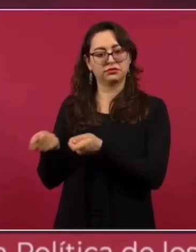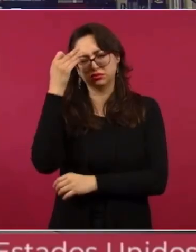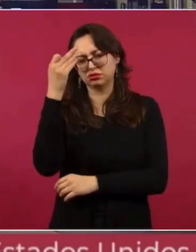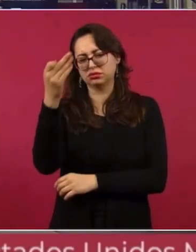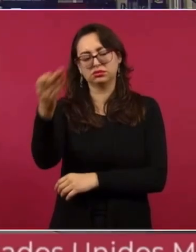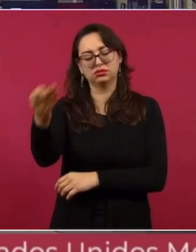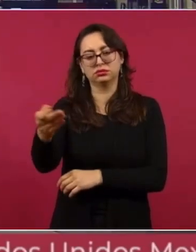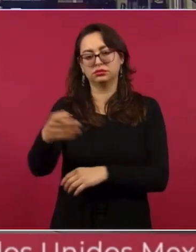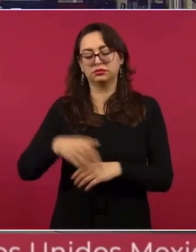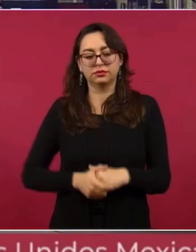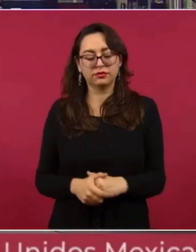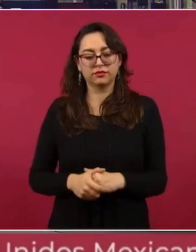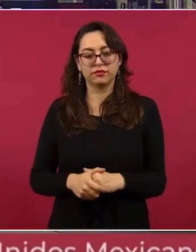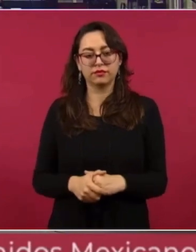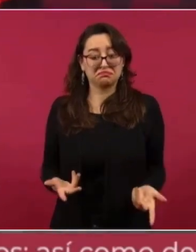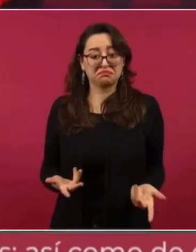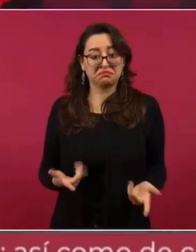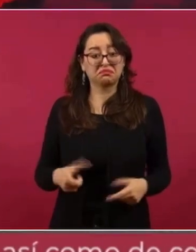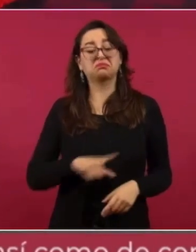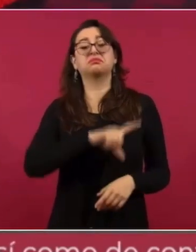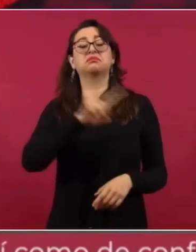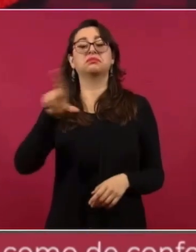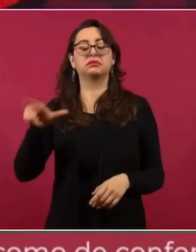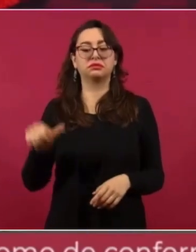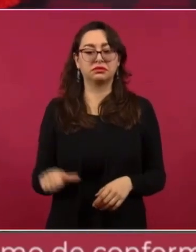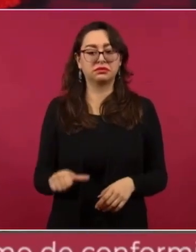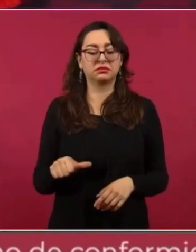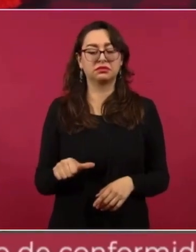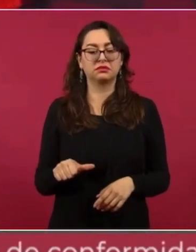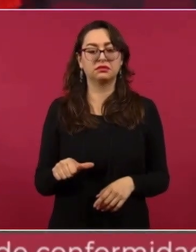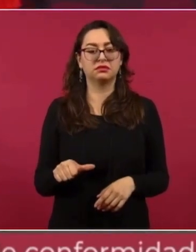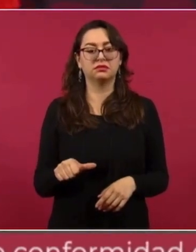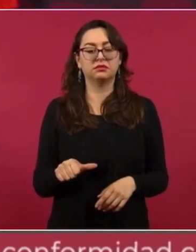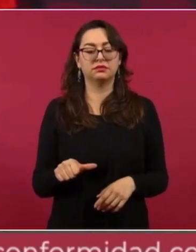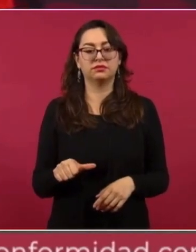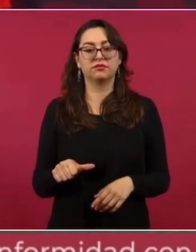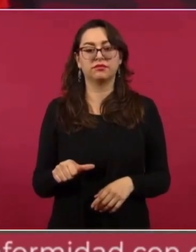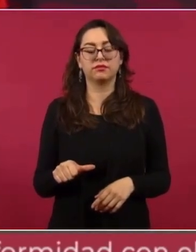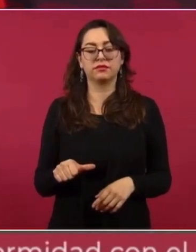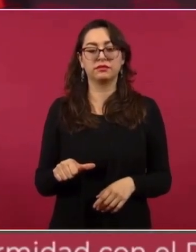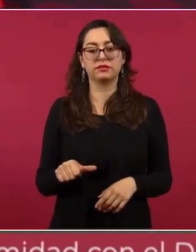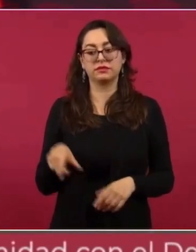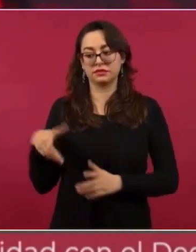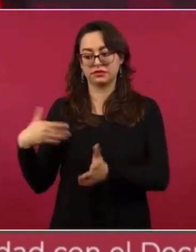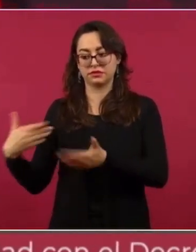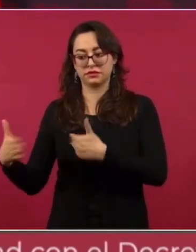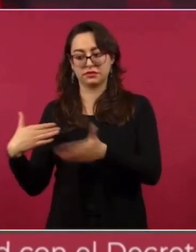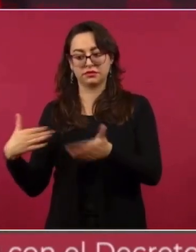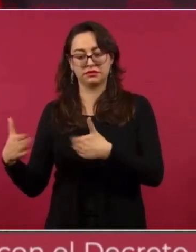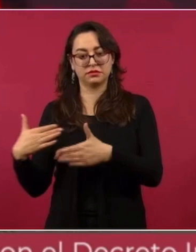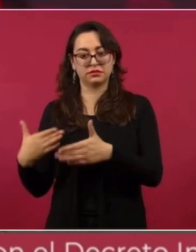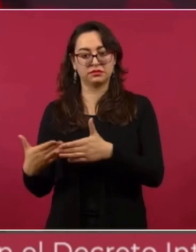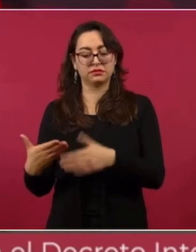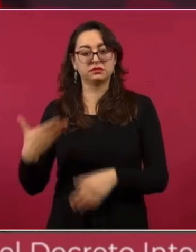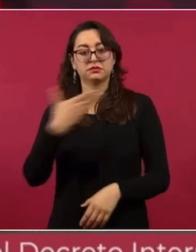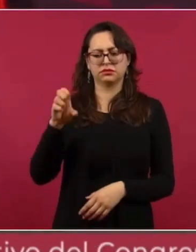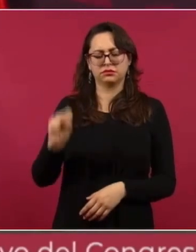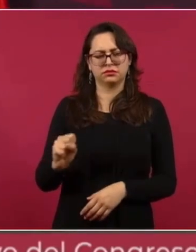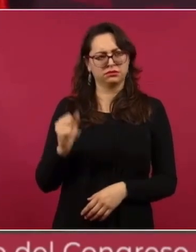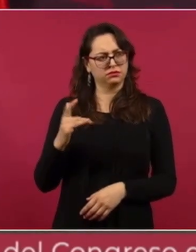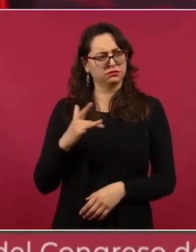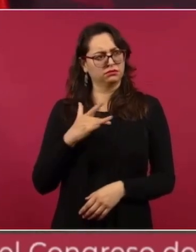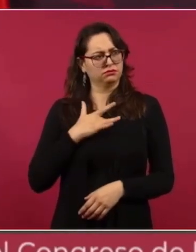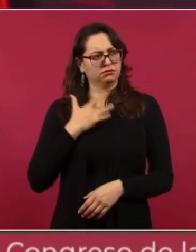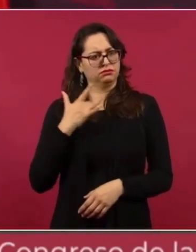siglo, hasta que llega un buen presidente en Panamá, Omar Torrijos.